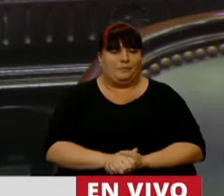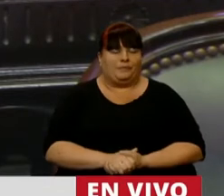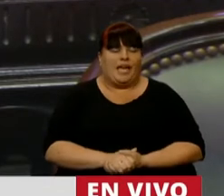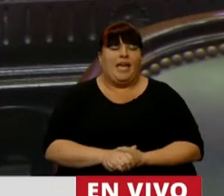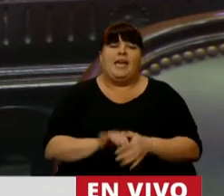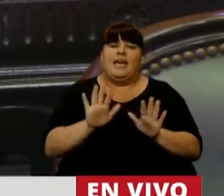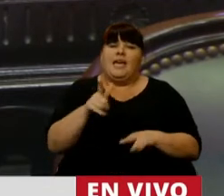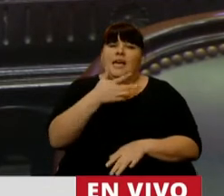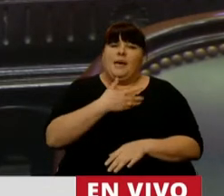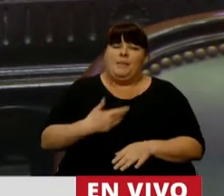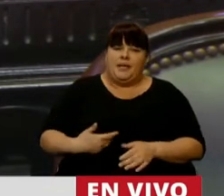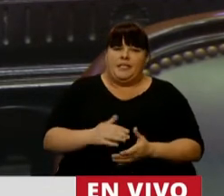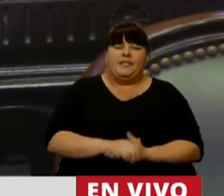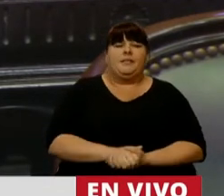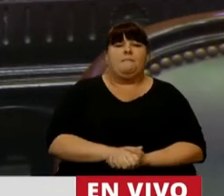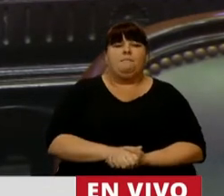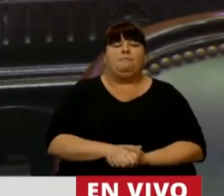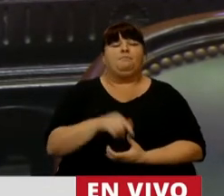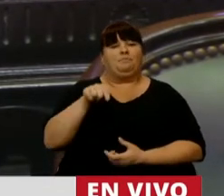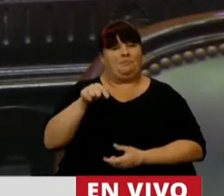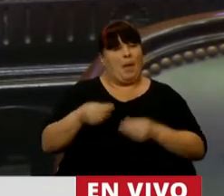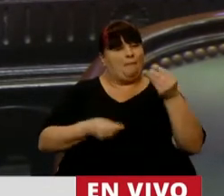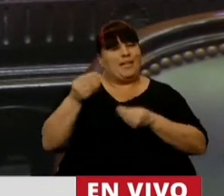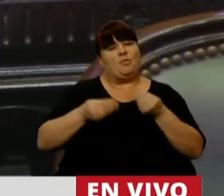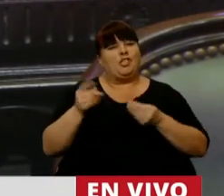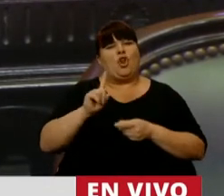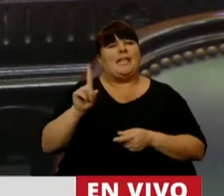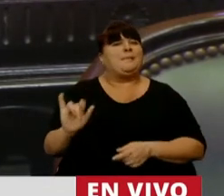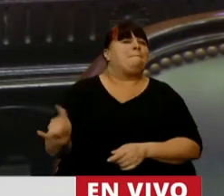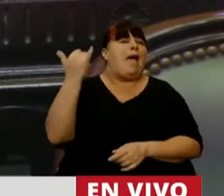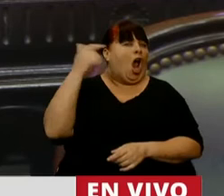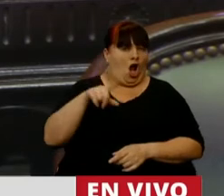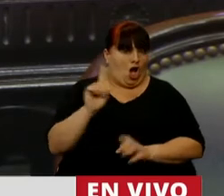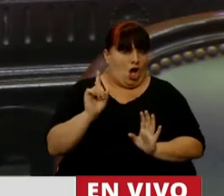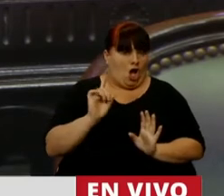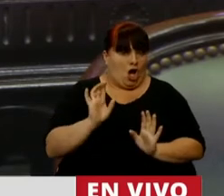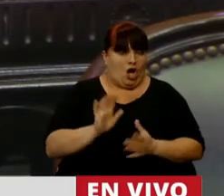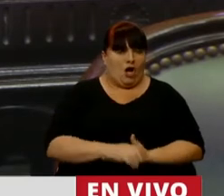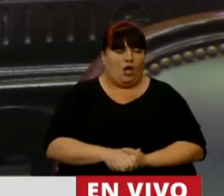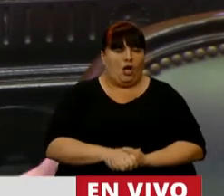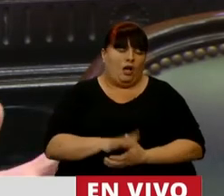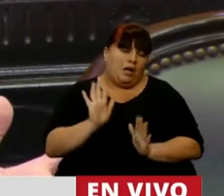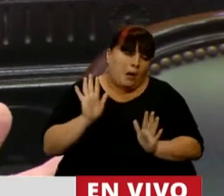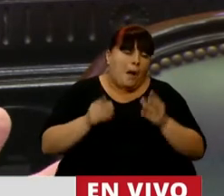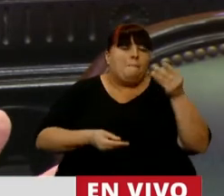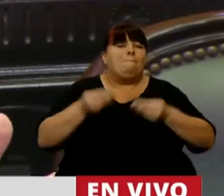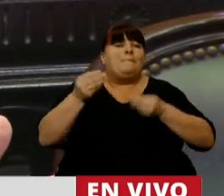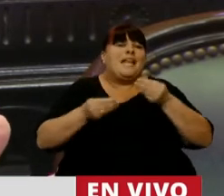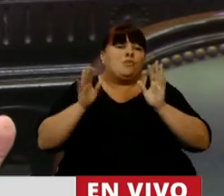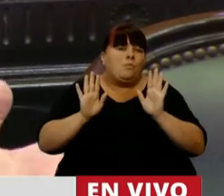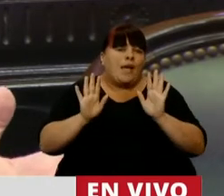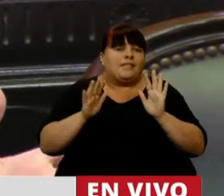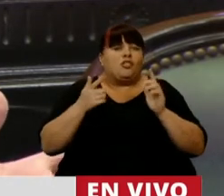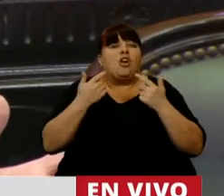Miren, señor Presidente, este presupuesto no es que sea el mejor, es un presupuesto